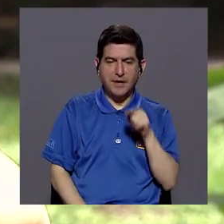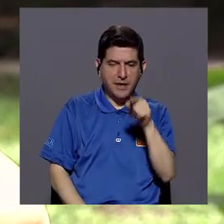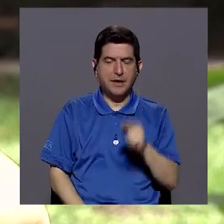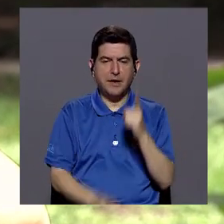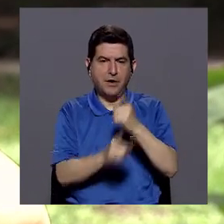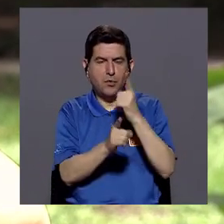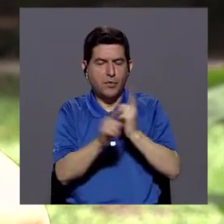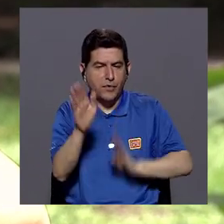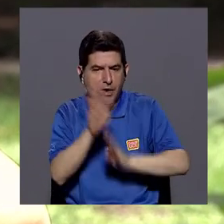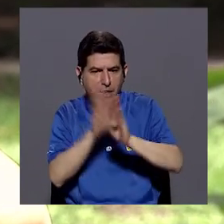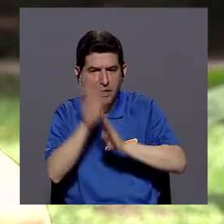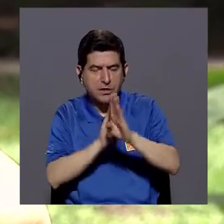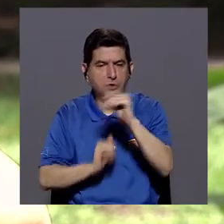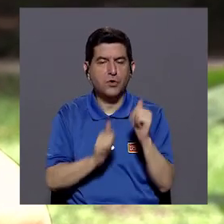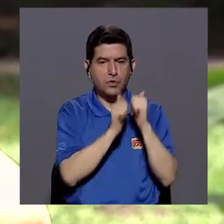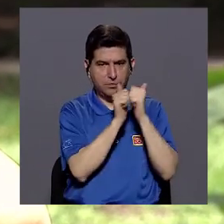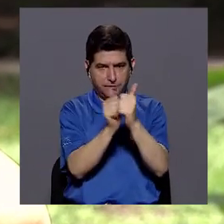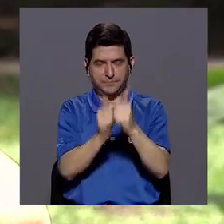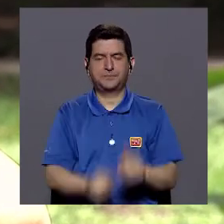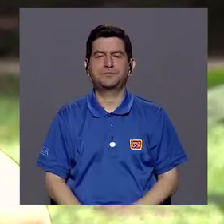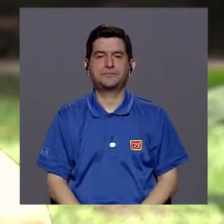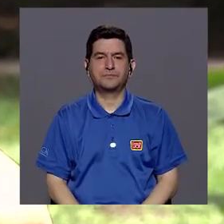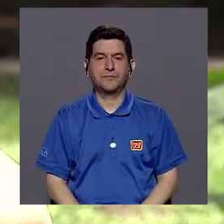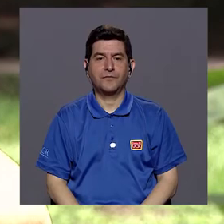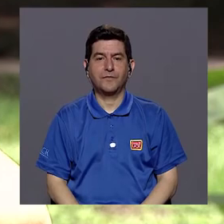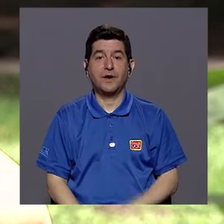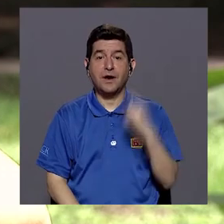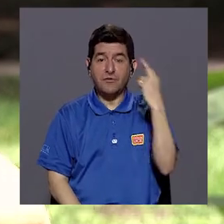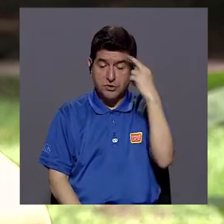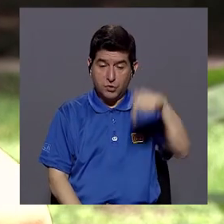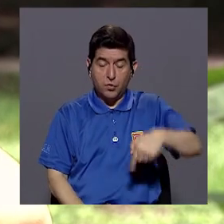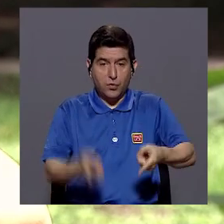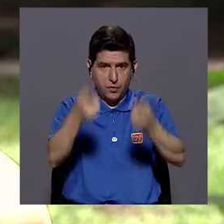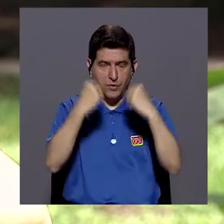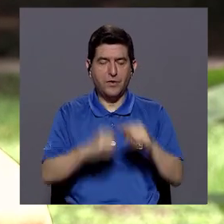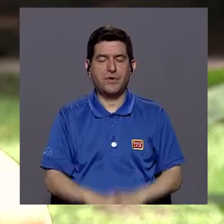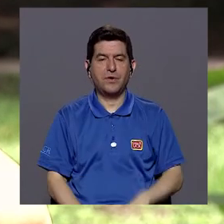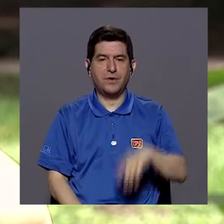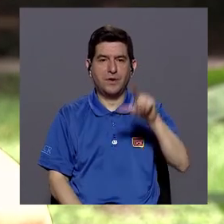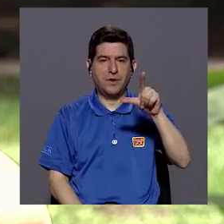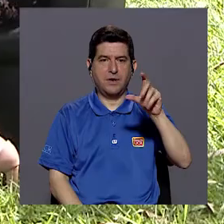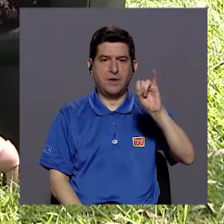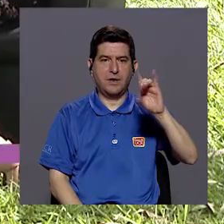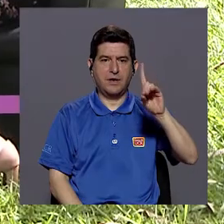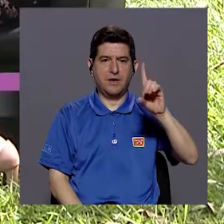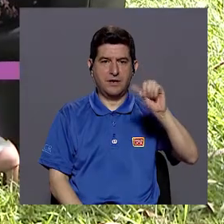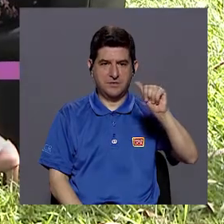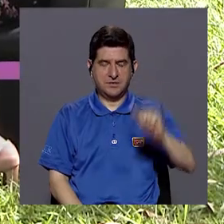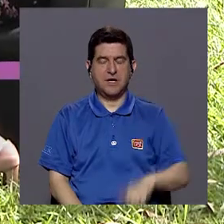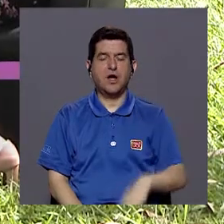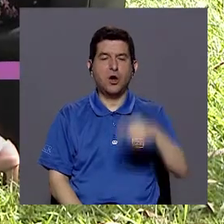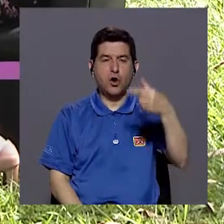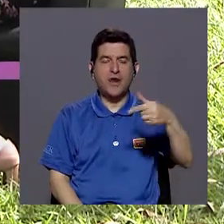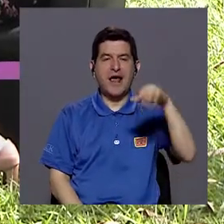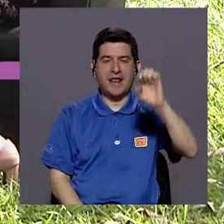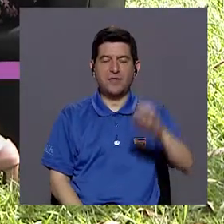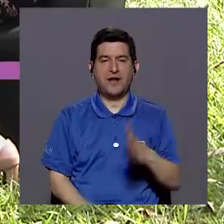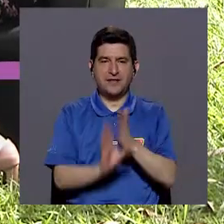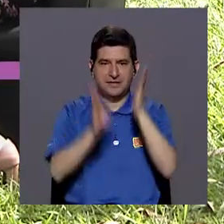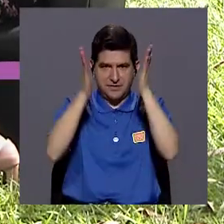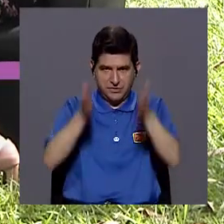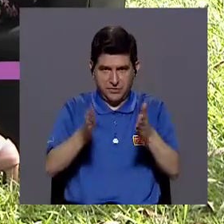su adecuado desarrollo y acompañamiento. Para eso hoy nos acompaña la licenciada Gloriana Eduarte,